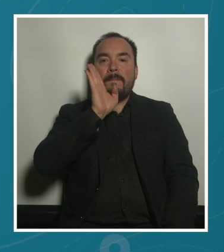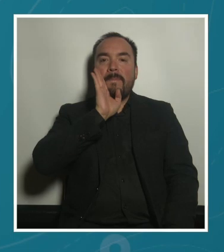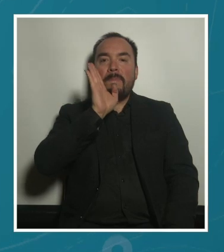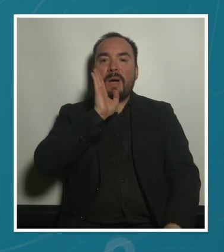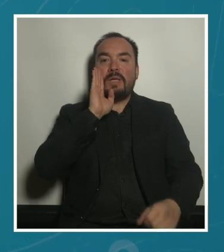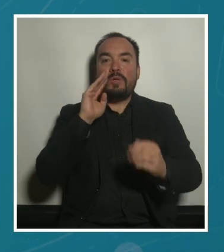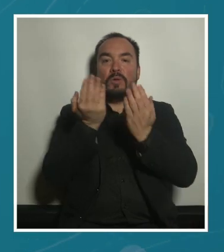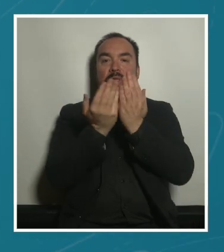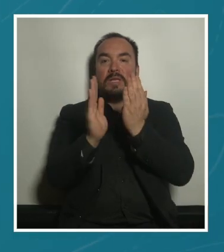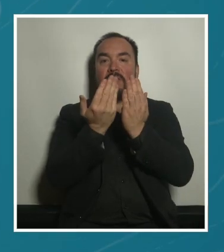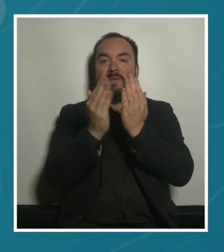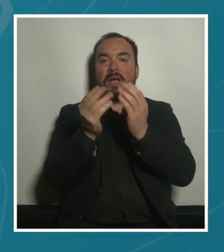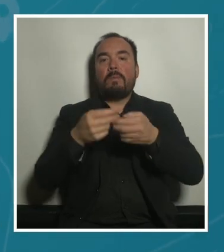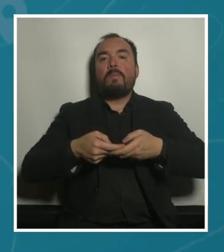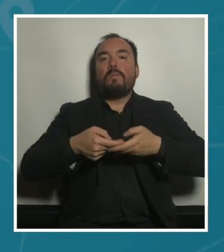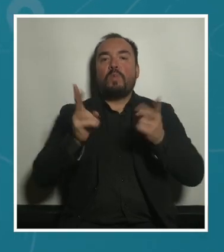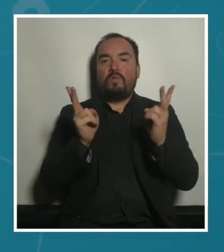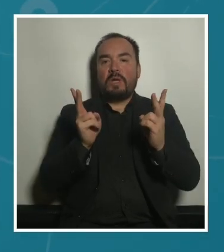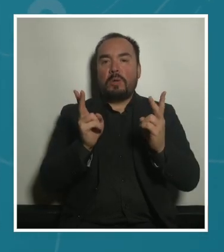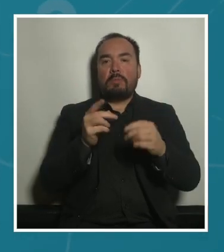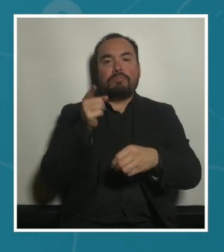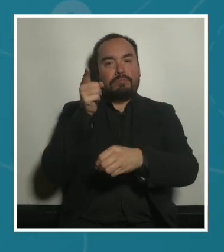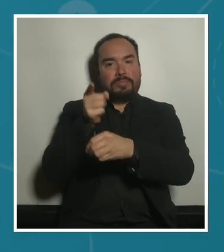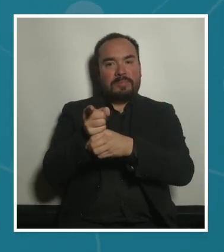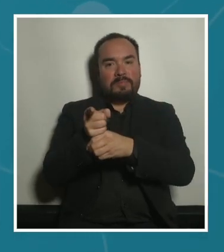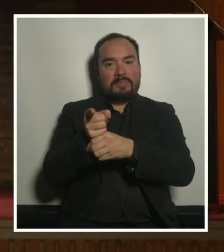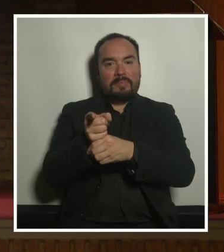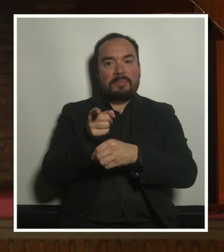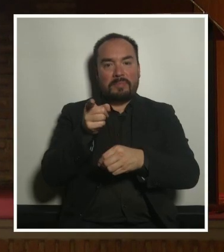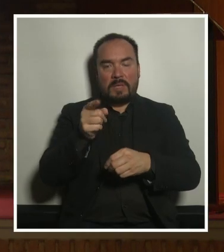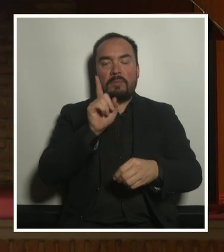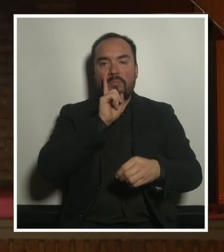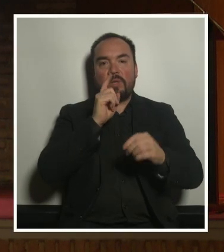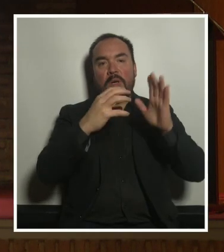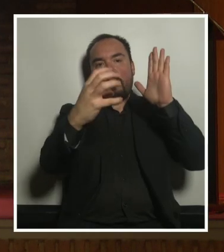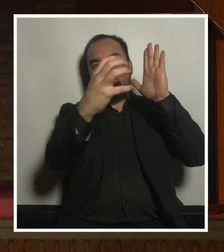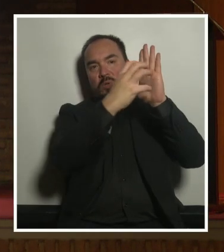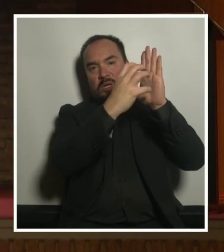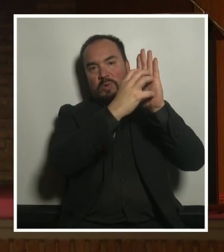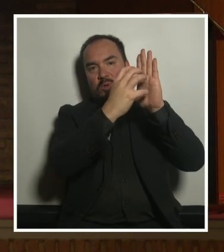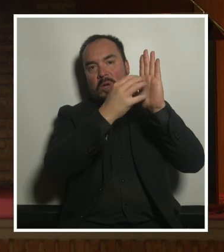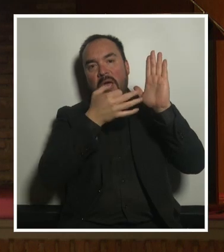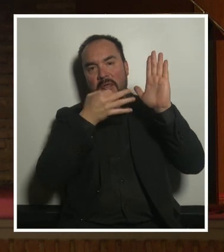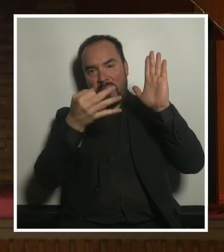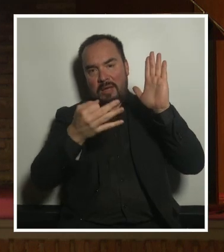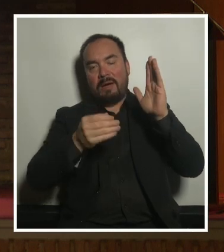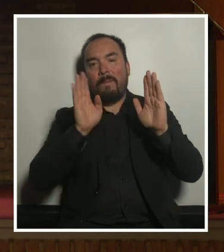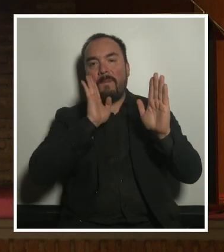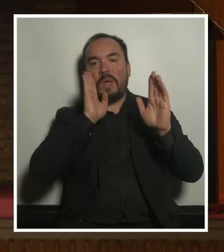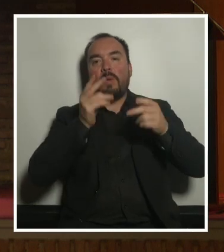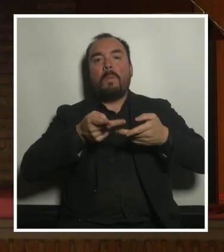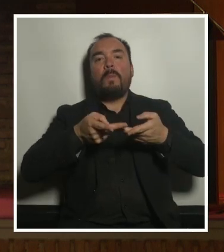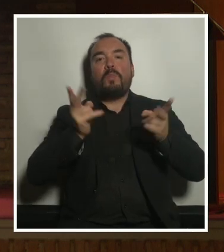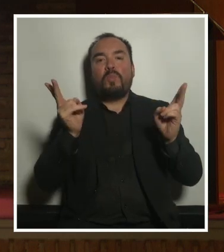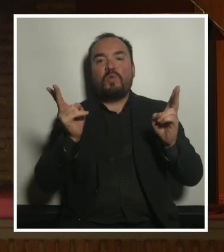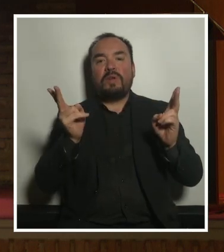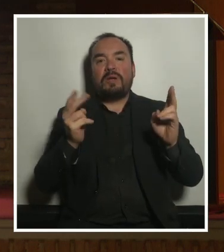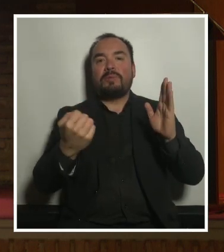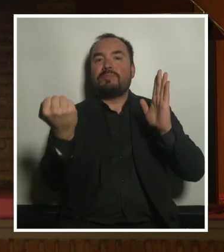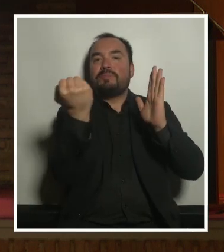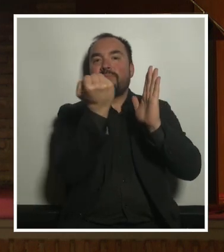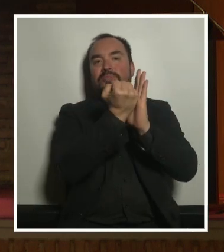tiene que ser de uso público y va a tener una iconografía de baño público bueno esta es una manera de gestionar mejor